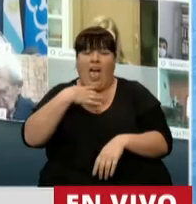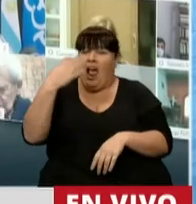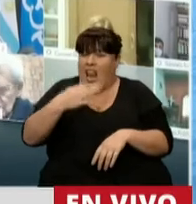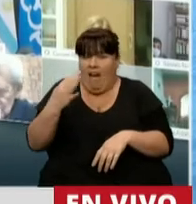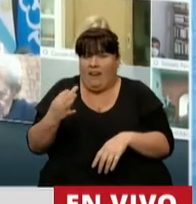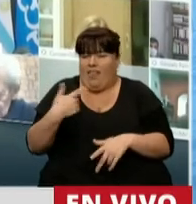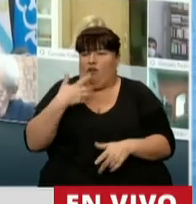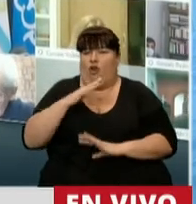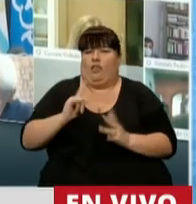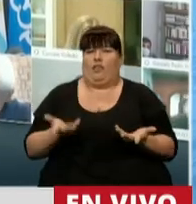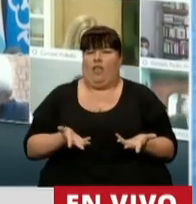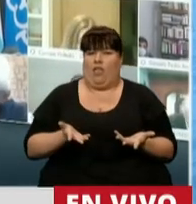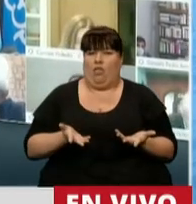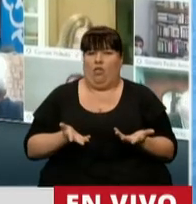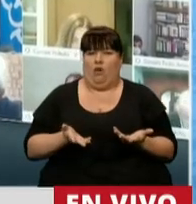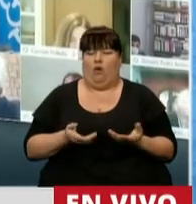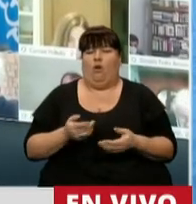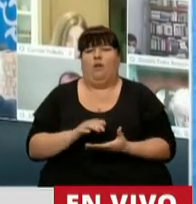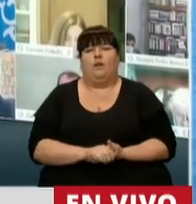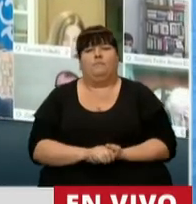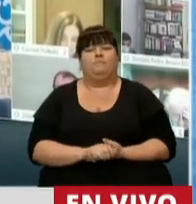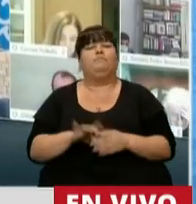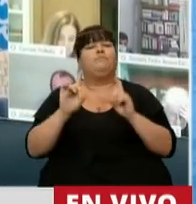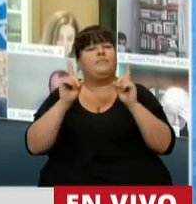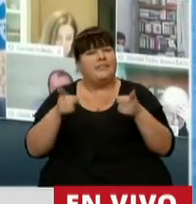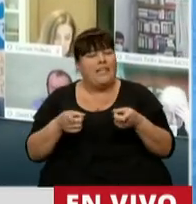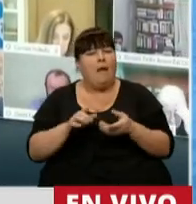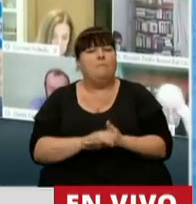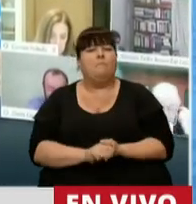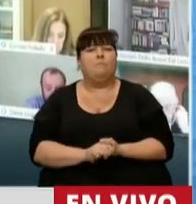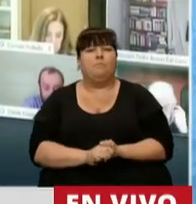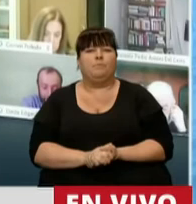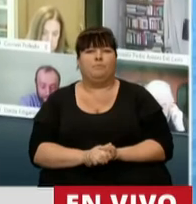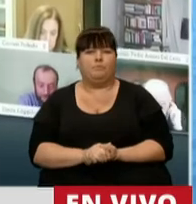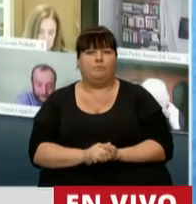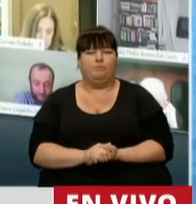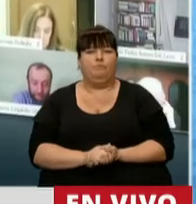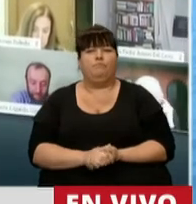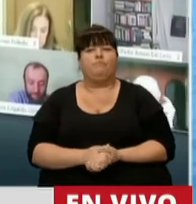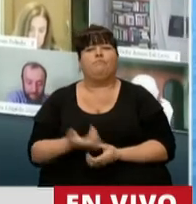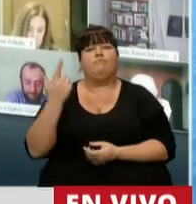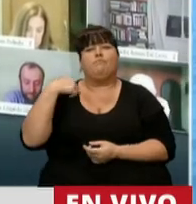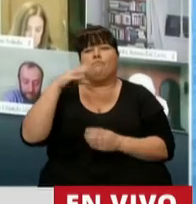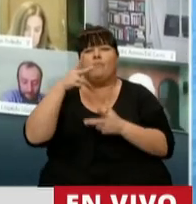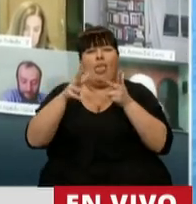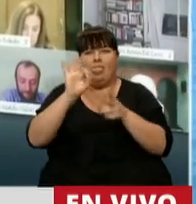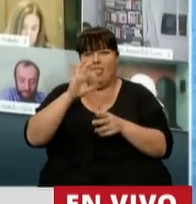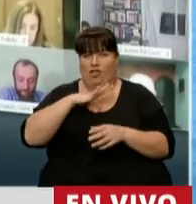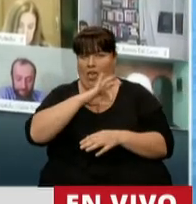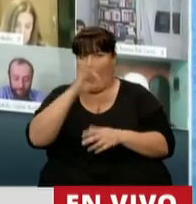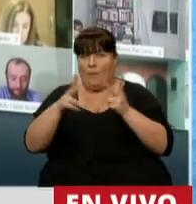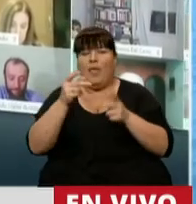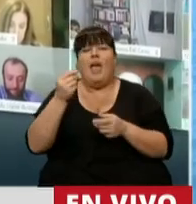no lo entendemos. Quiero también algo que en la noche no se dijo, la